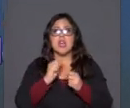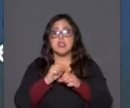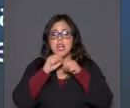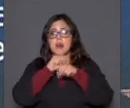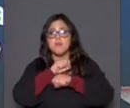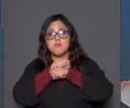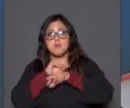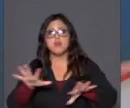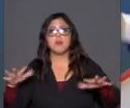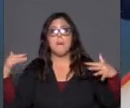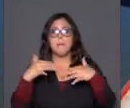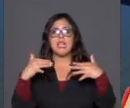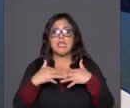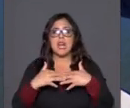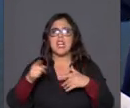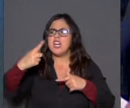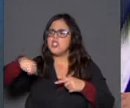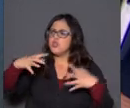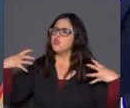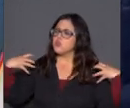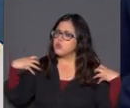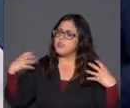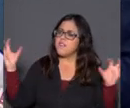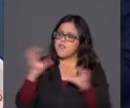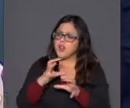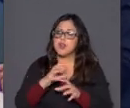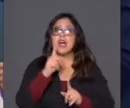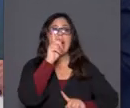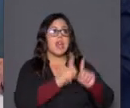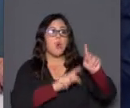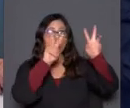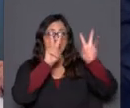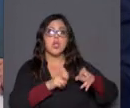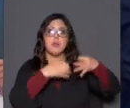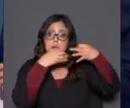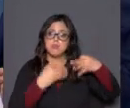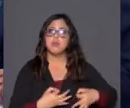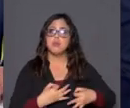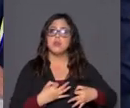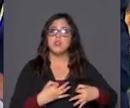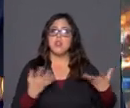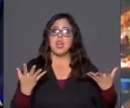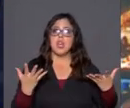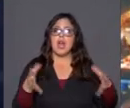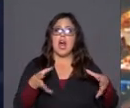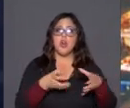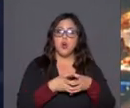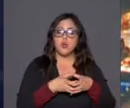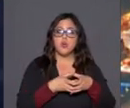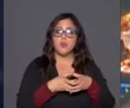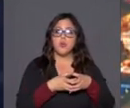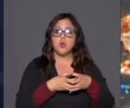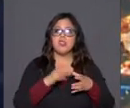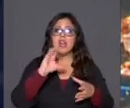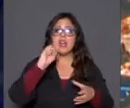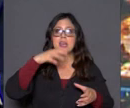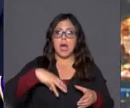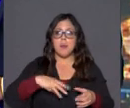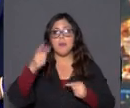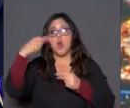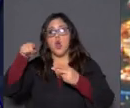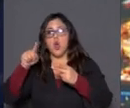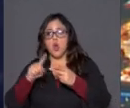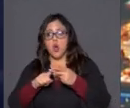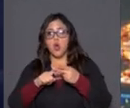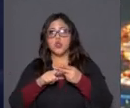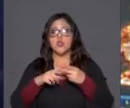responsables de hechos de violencia. Y dice, hay algunas acciones que corresponden a los órganos de resistencia territorial de la CAMP. Hay otros que son llevados